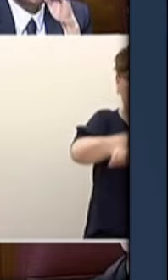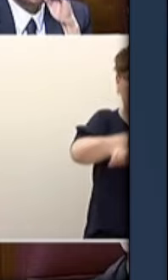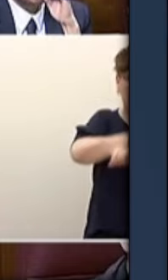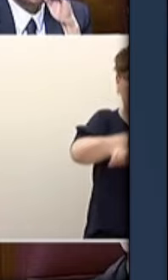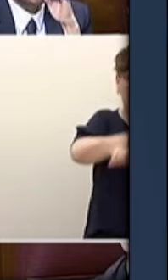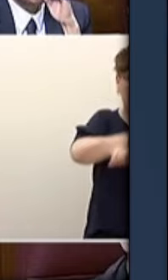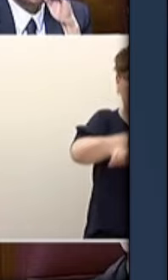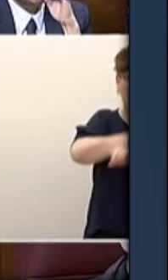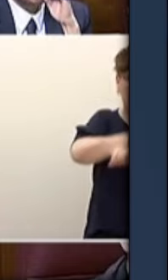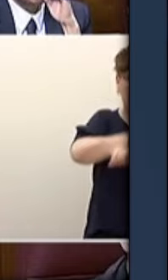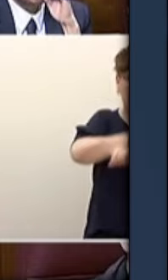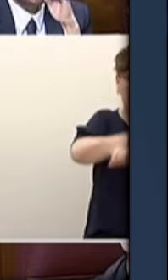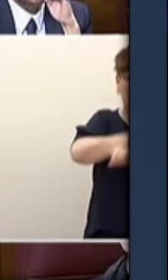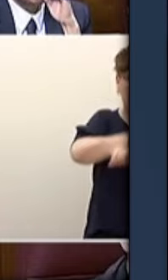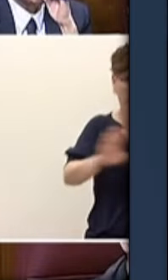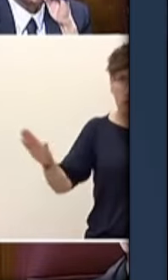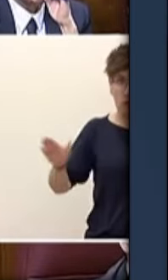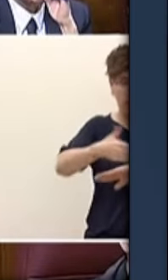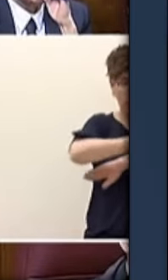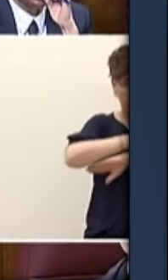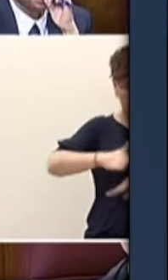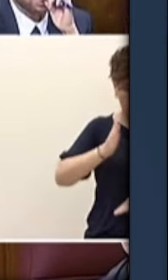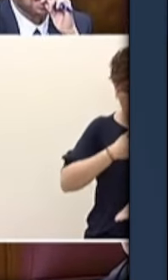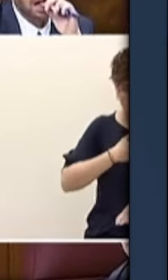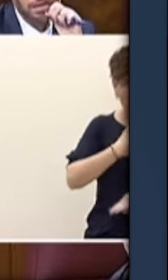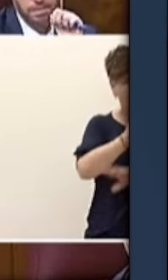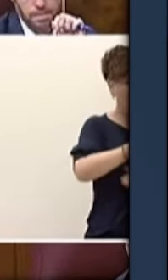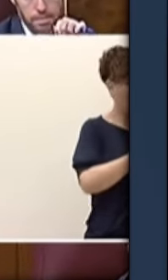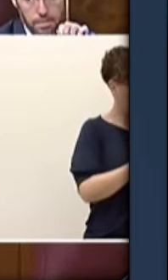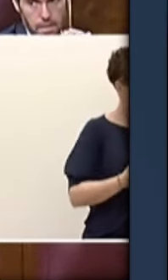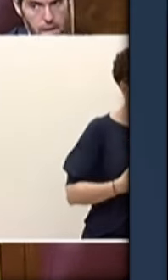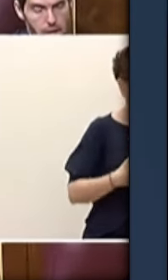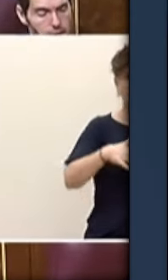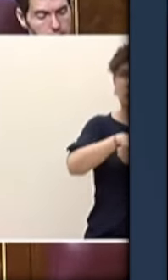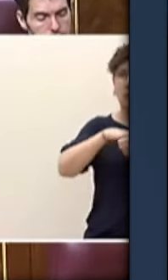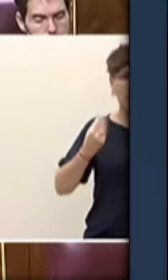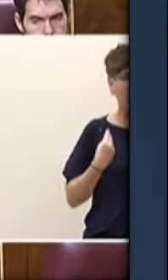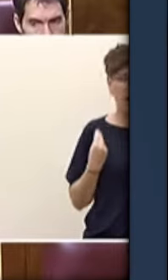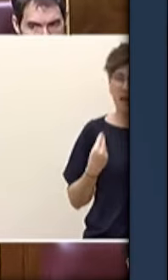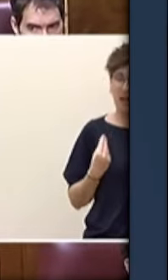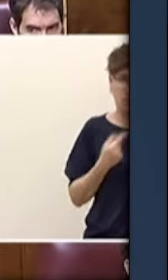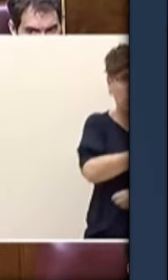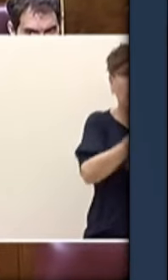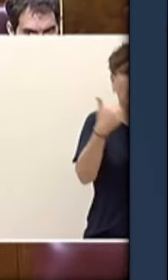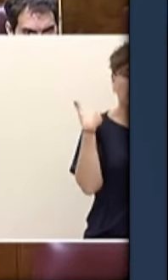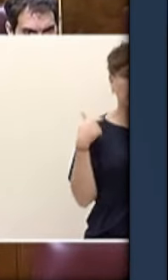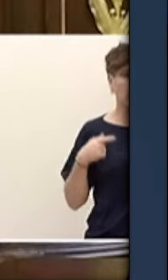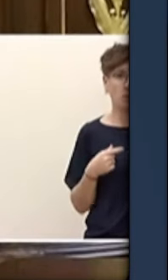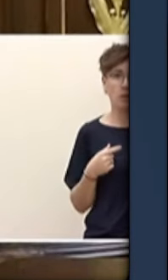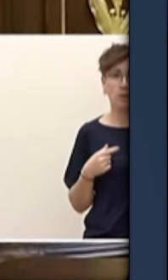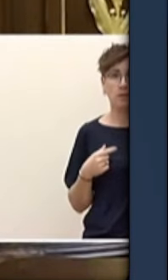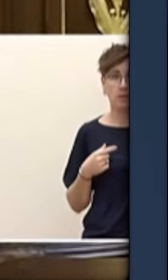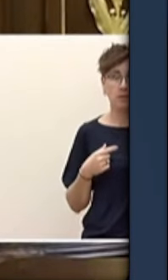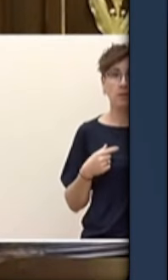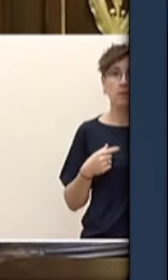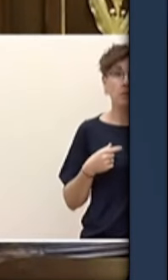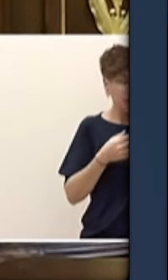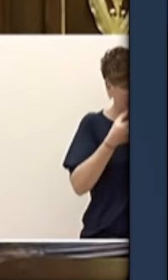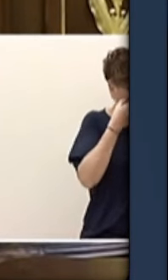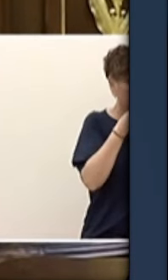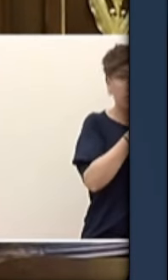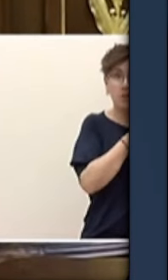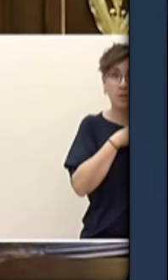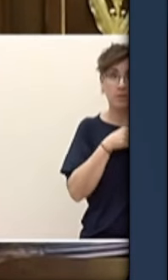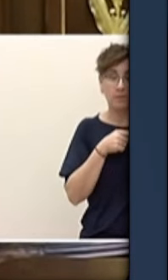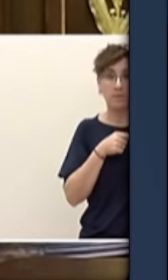irregular y legal no es un problema. De hecho, creo que en realidad usted es la catástrofe. Pero ¿por qué vienen en masa y por qué